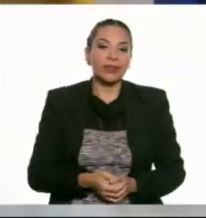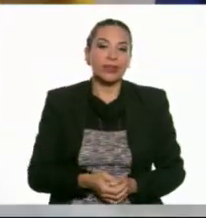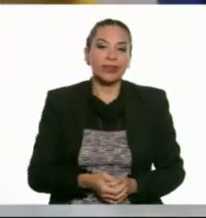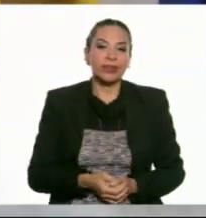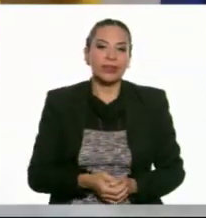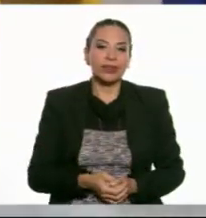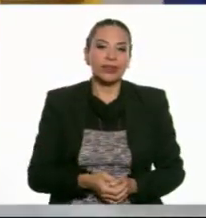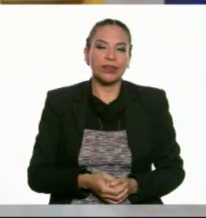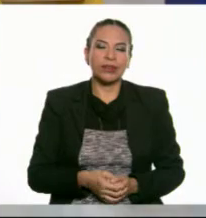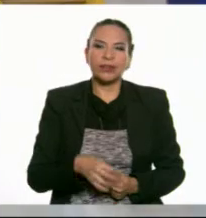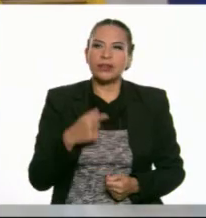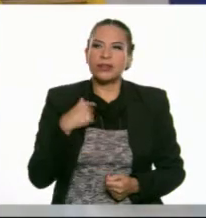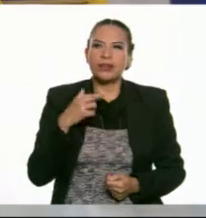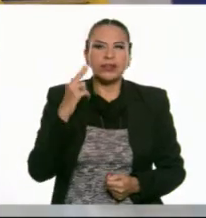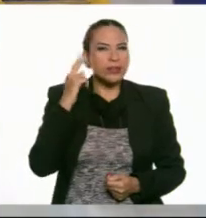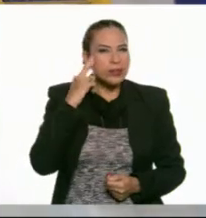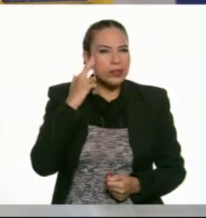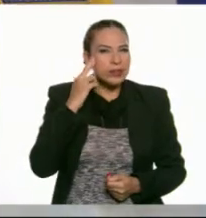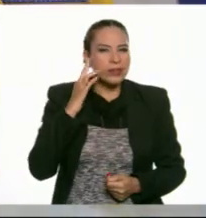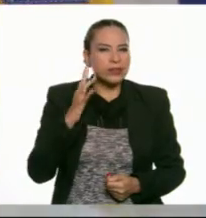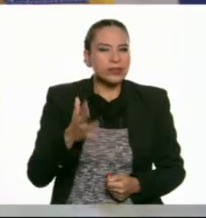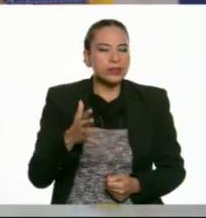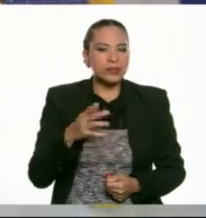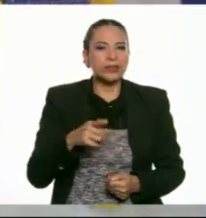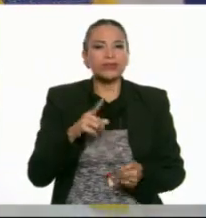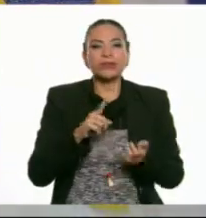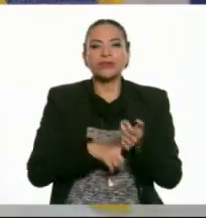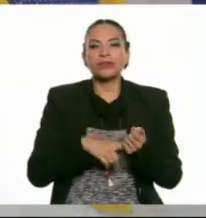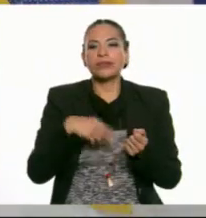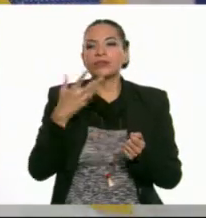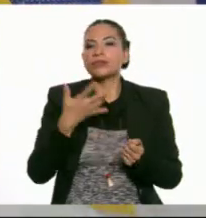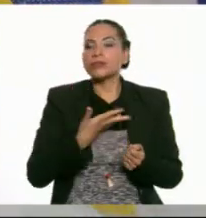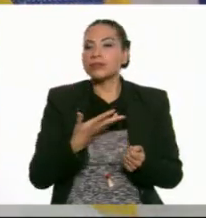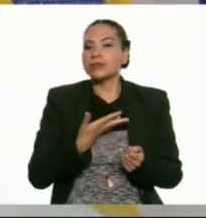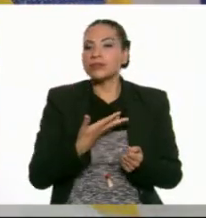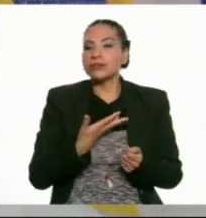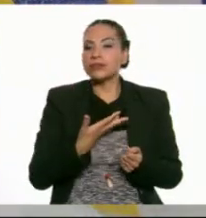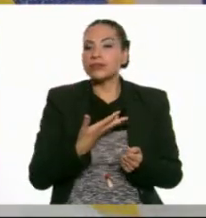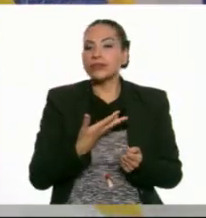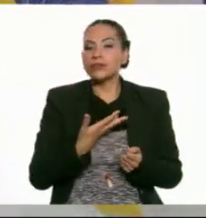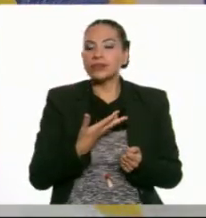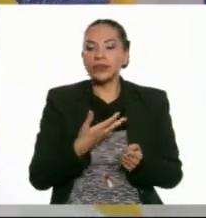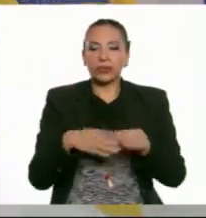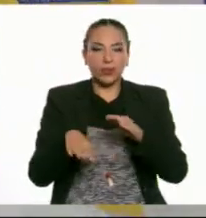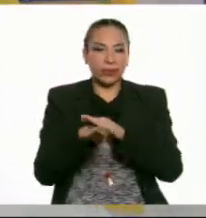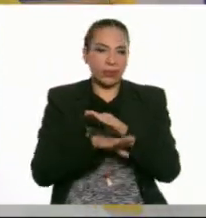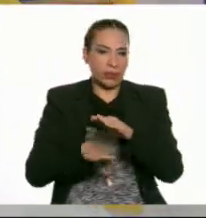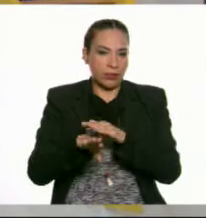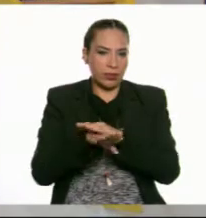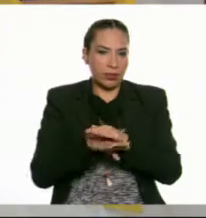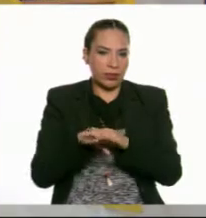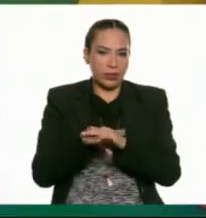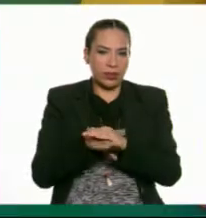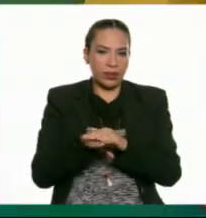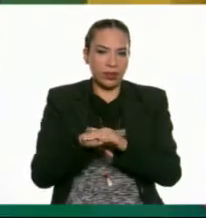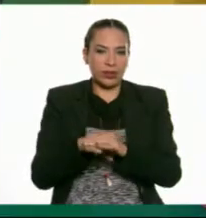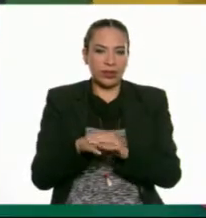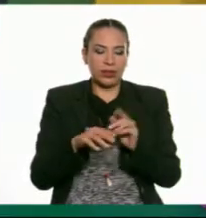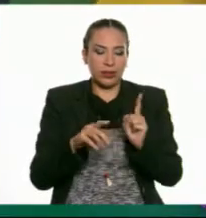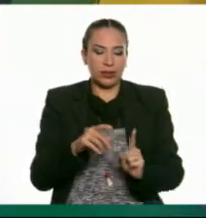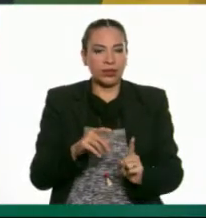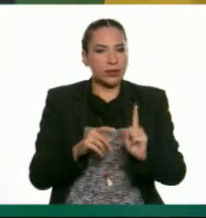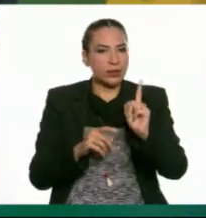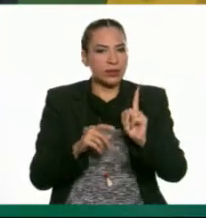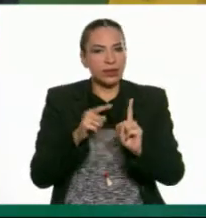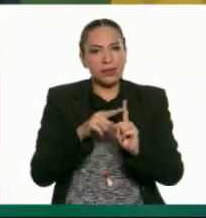¡Y ya me acordé! El instrumento tiene una base y una pieza que